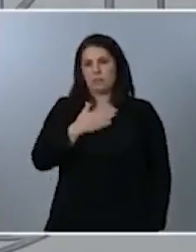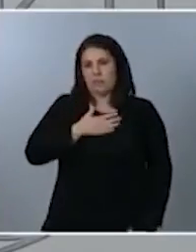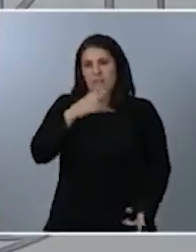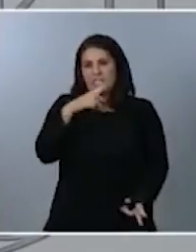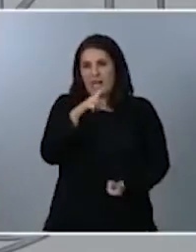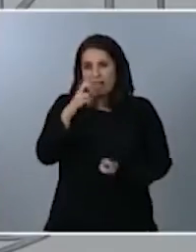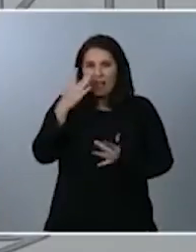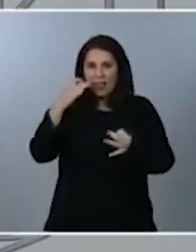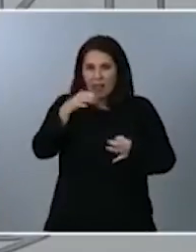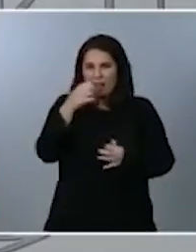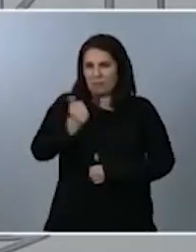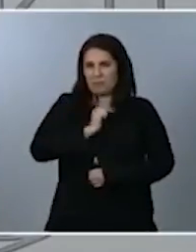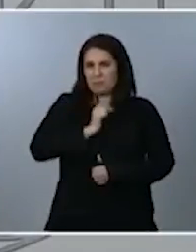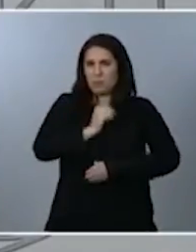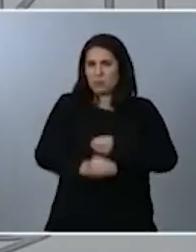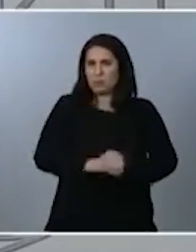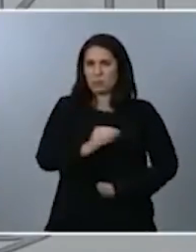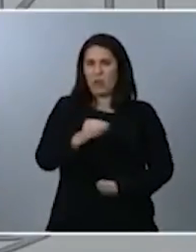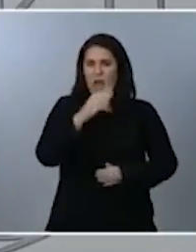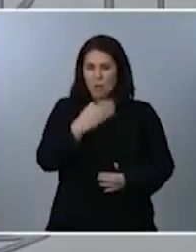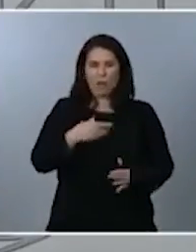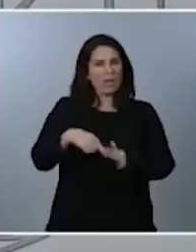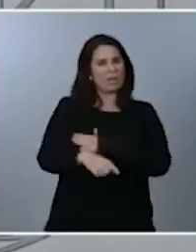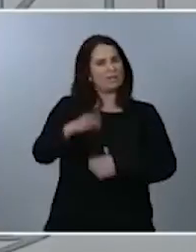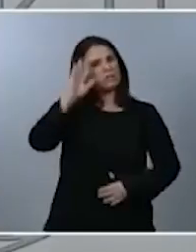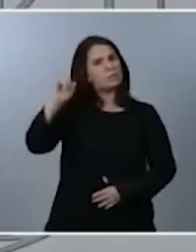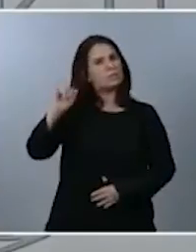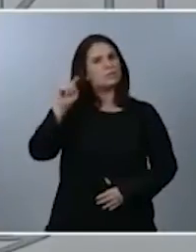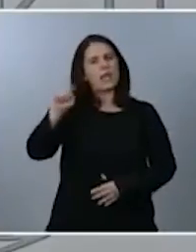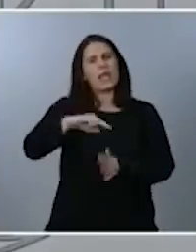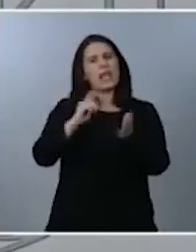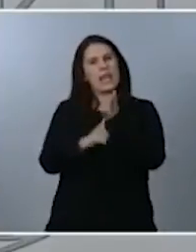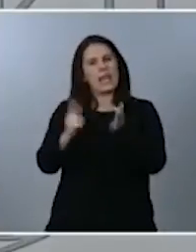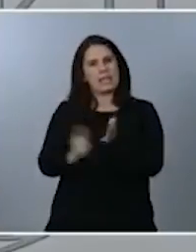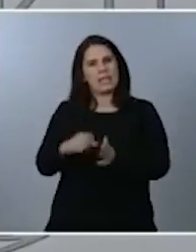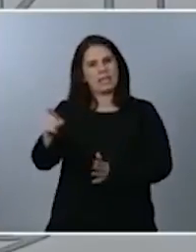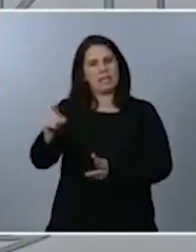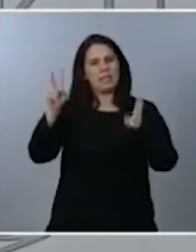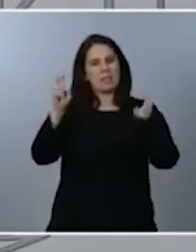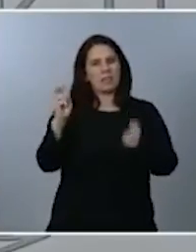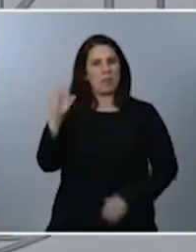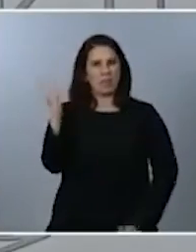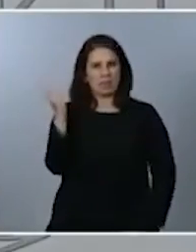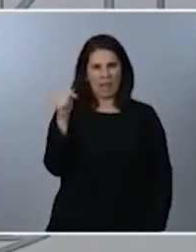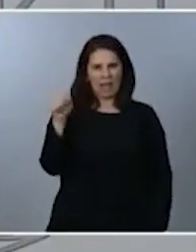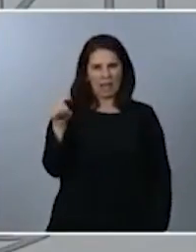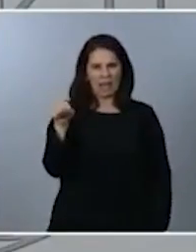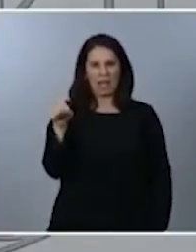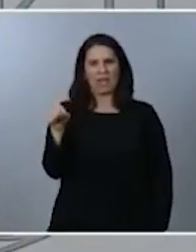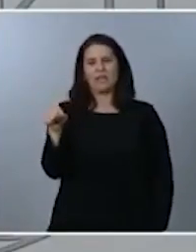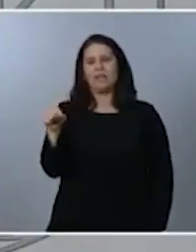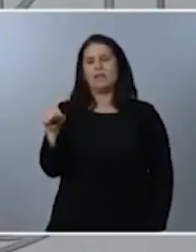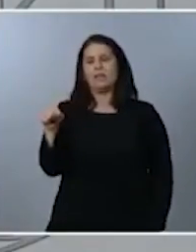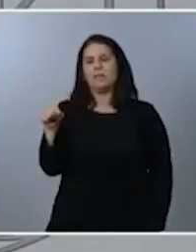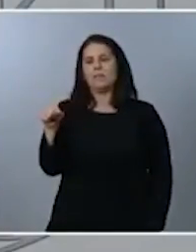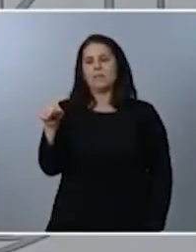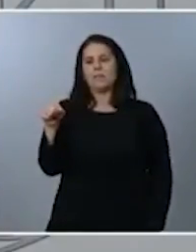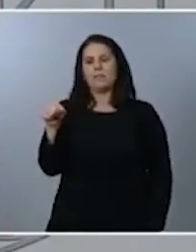Hay actualmente en trámite diferentes leyes en materia medioambiental que contemplan algunas de ellas ya el